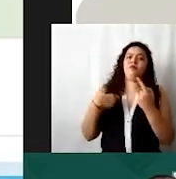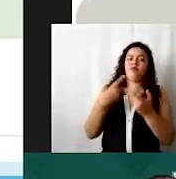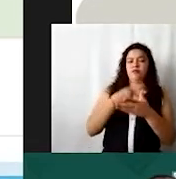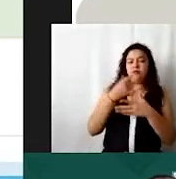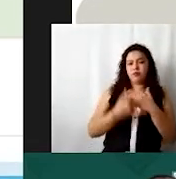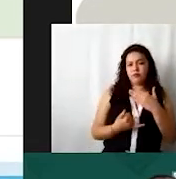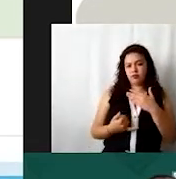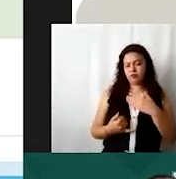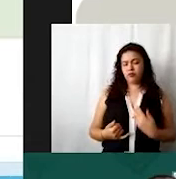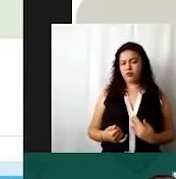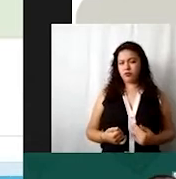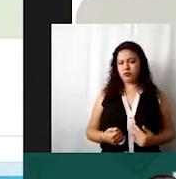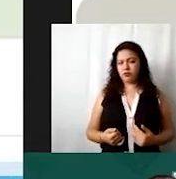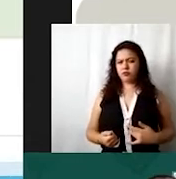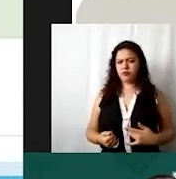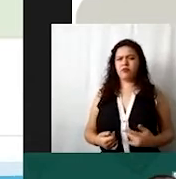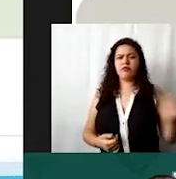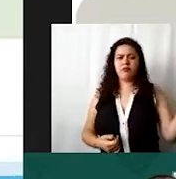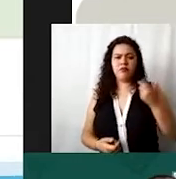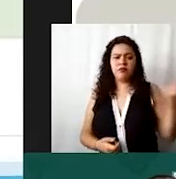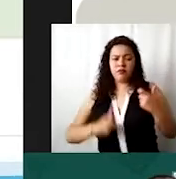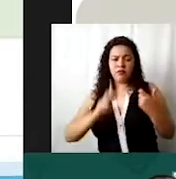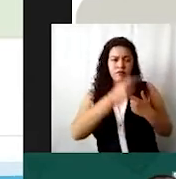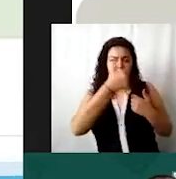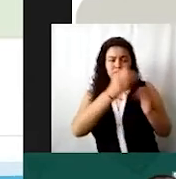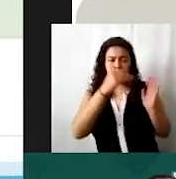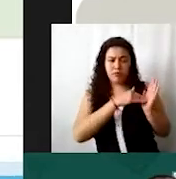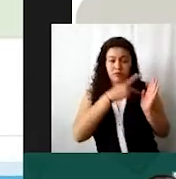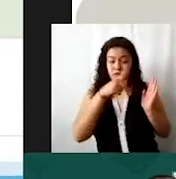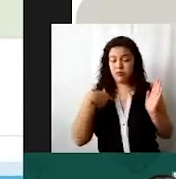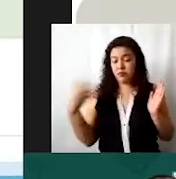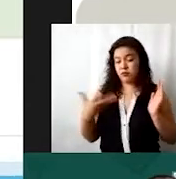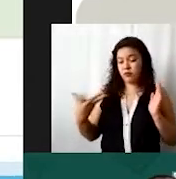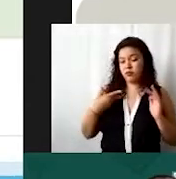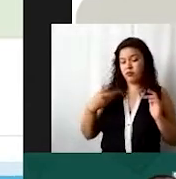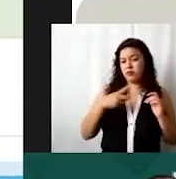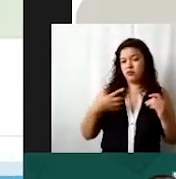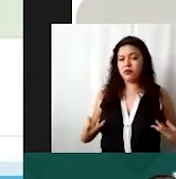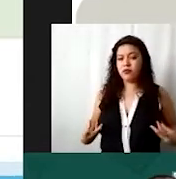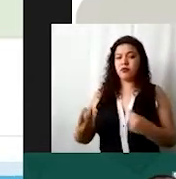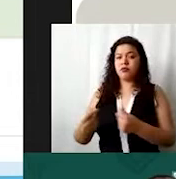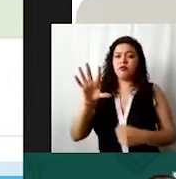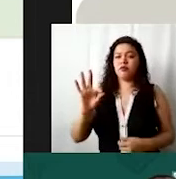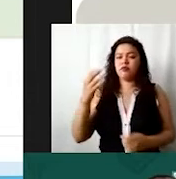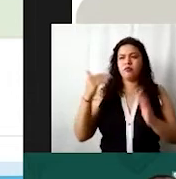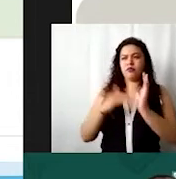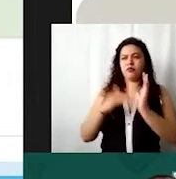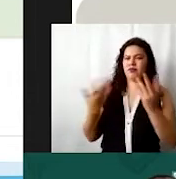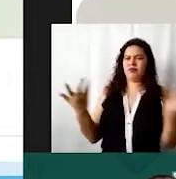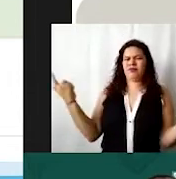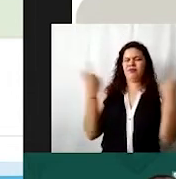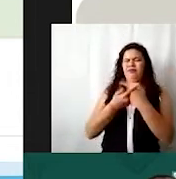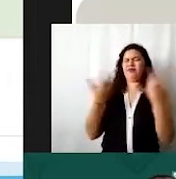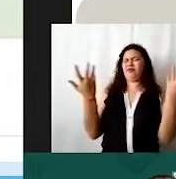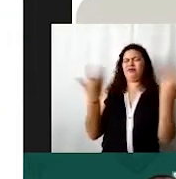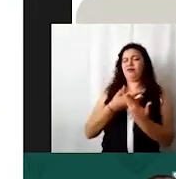en donde me genere ingresos de 36 mil pero para poder llevarlo a cabo yo a mí me costará 40 mil pues entonces no tendría caso